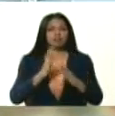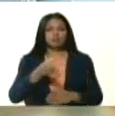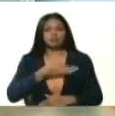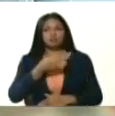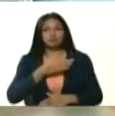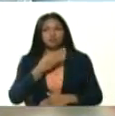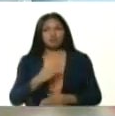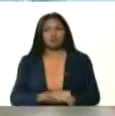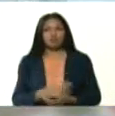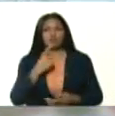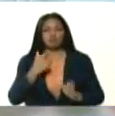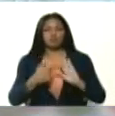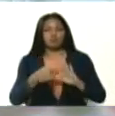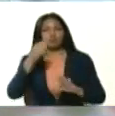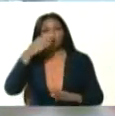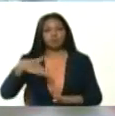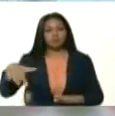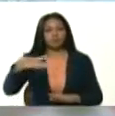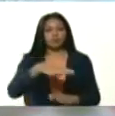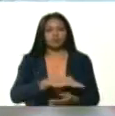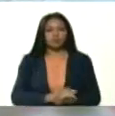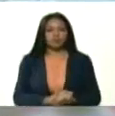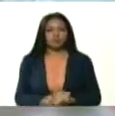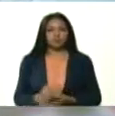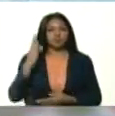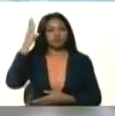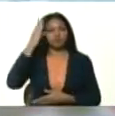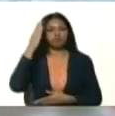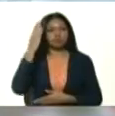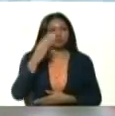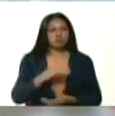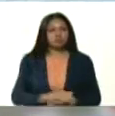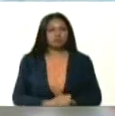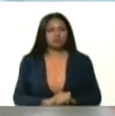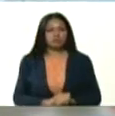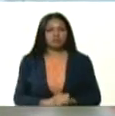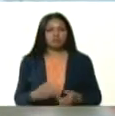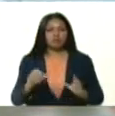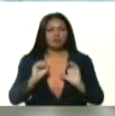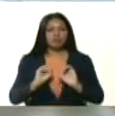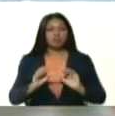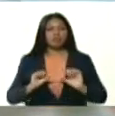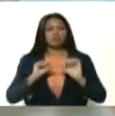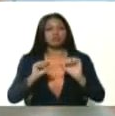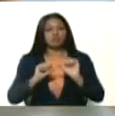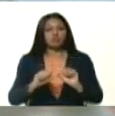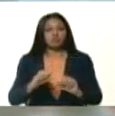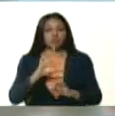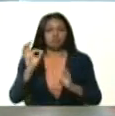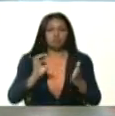responsabilidad que ha demostrado nuestro pueblo y su conciencia para evitar la propagación del virus. Adelante, mi comandante jefe.